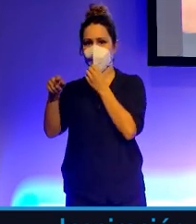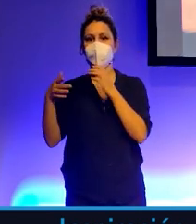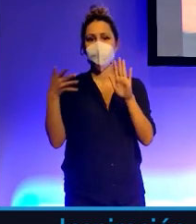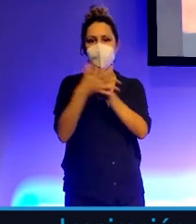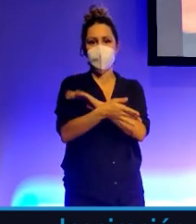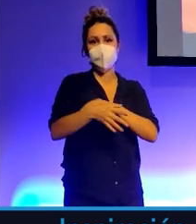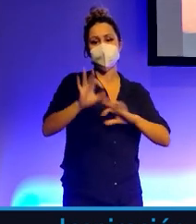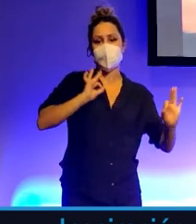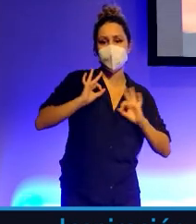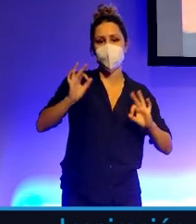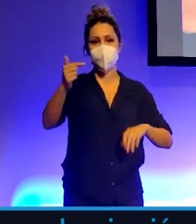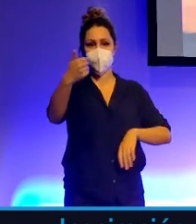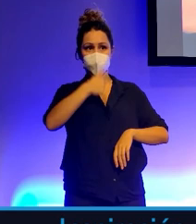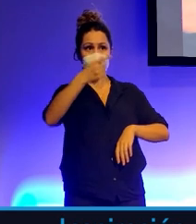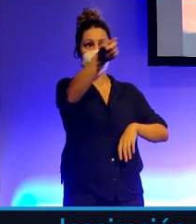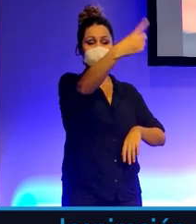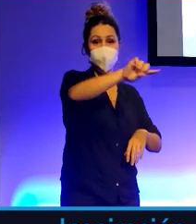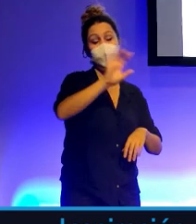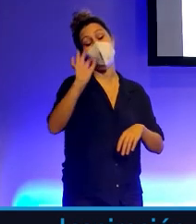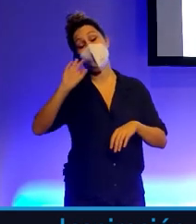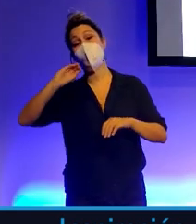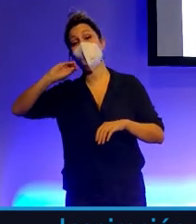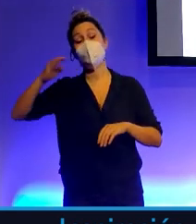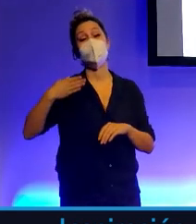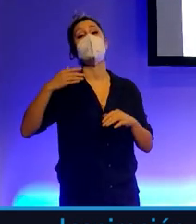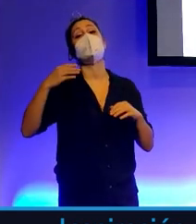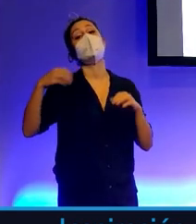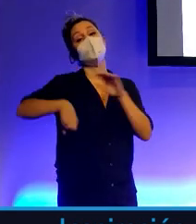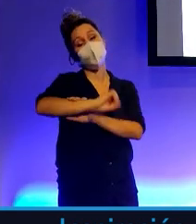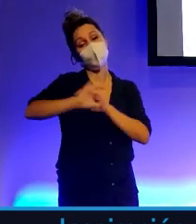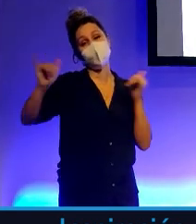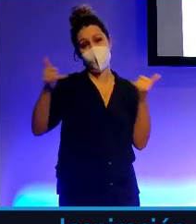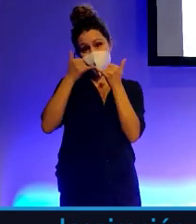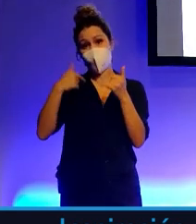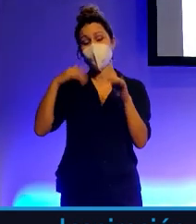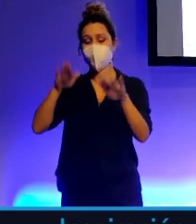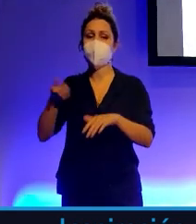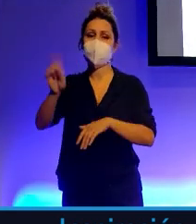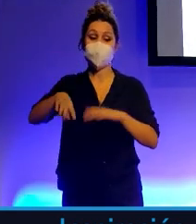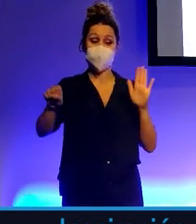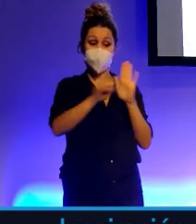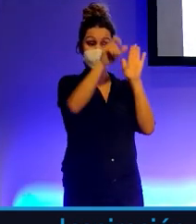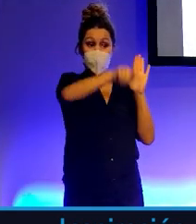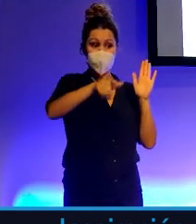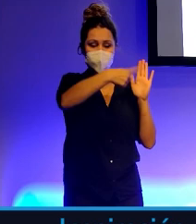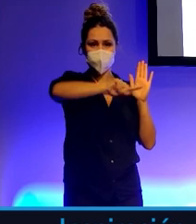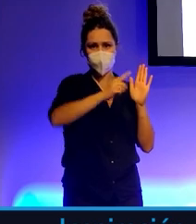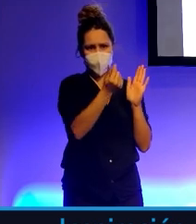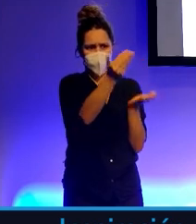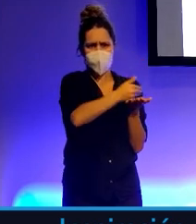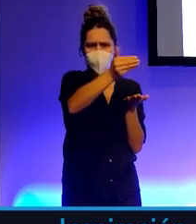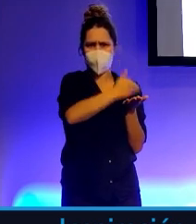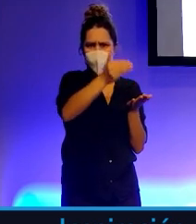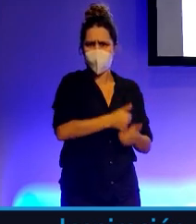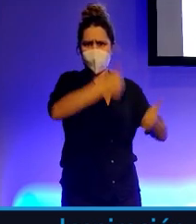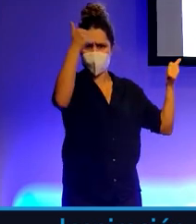Yo, ustedes, el tete. Entonces, si las marcas humanas son más rentables, no dejemos de